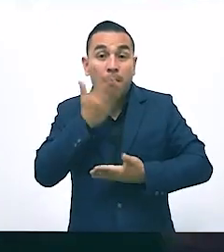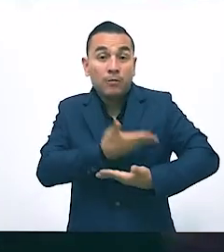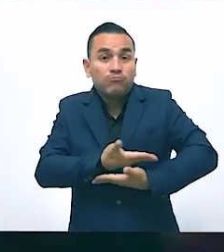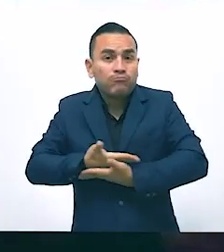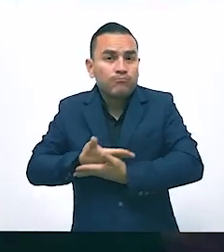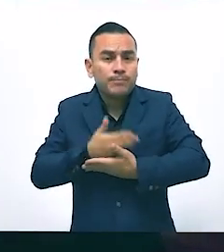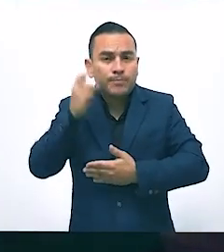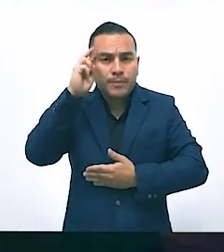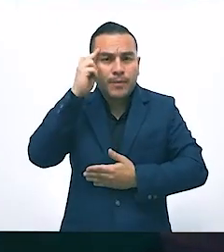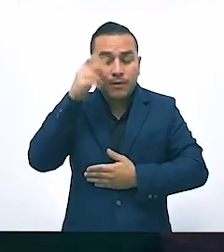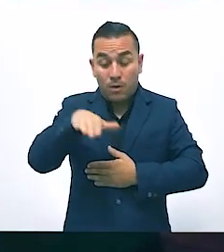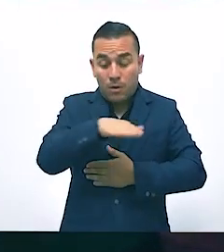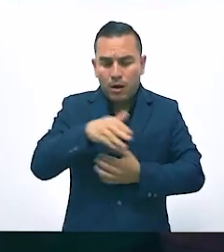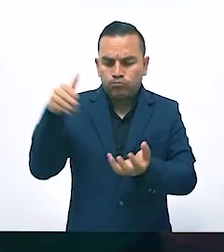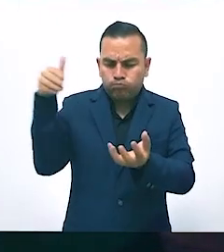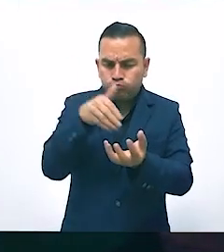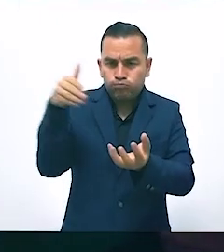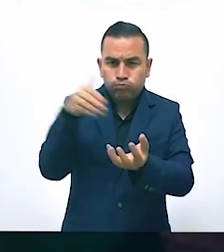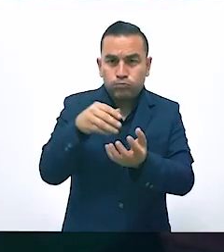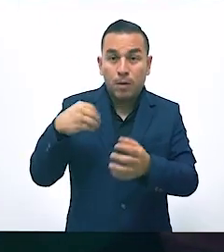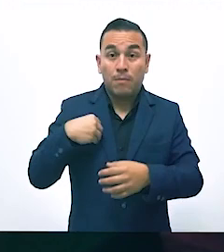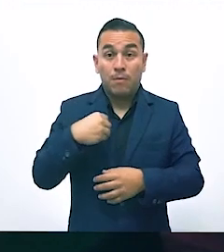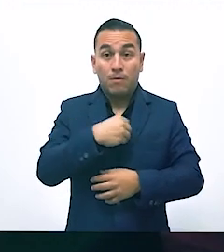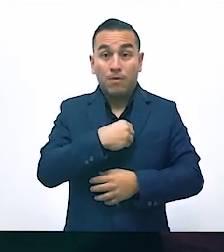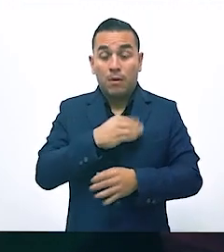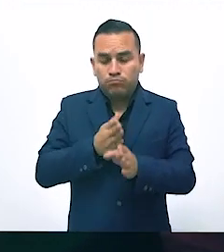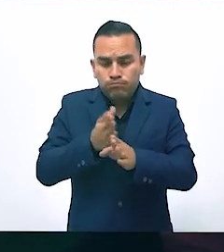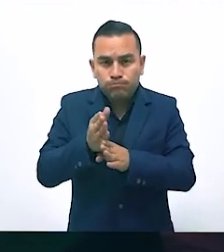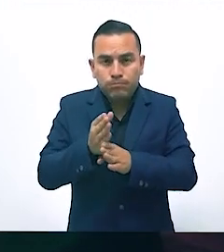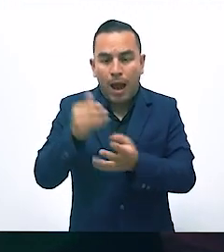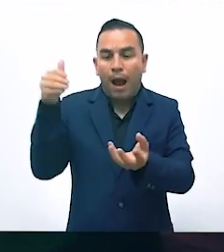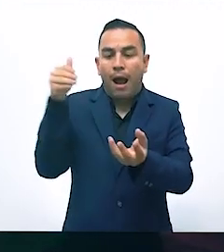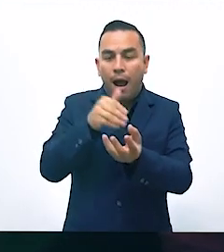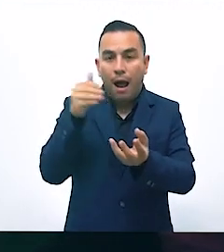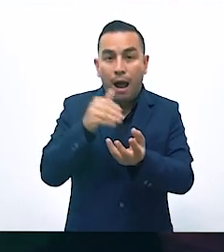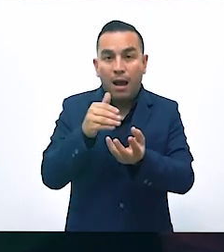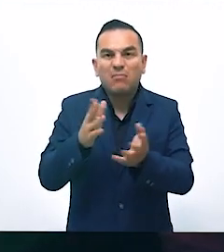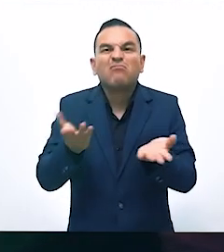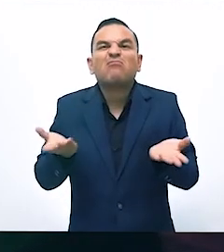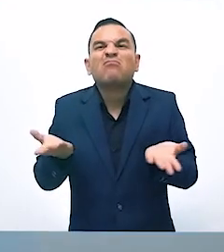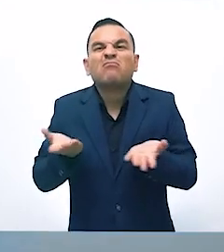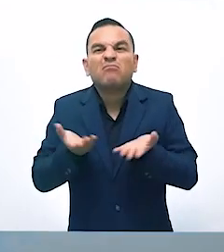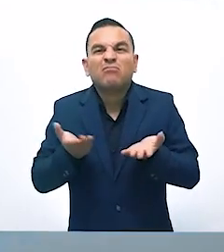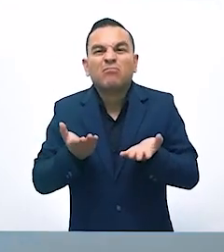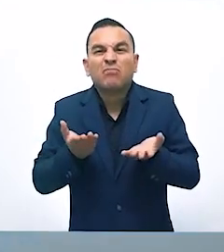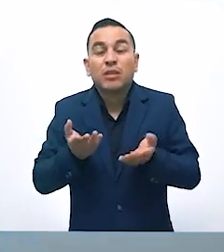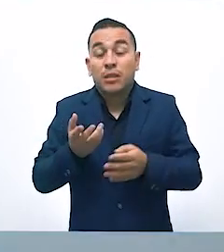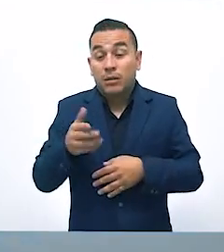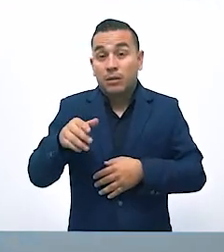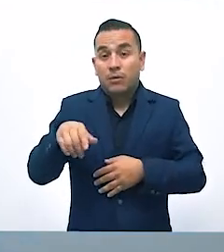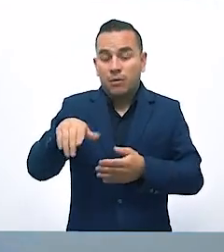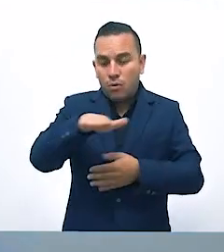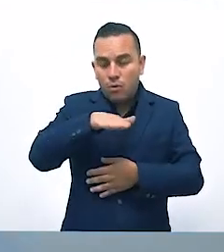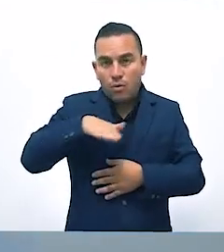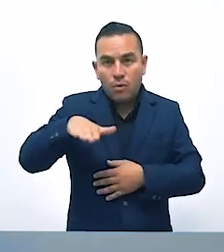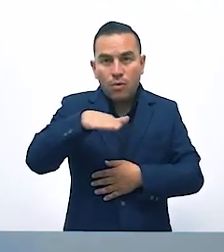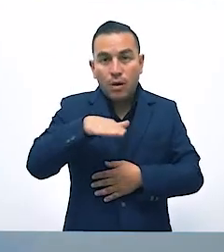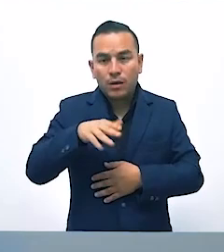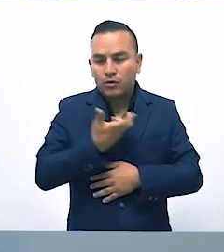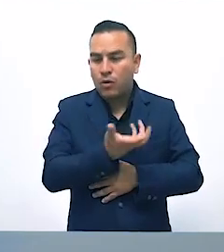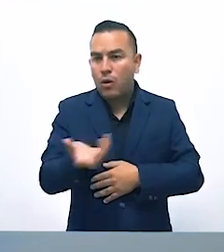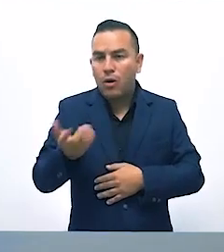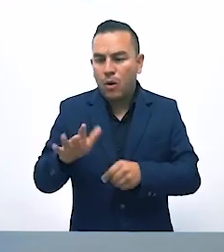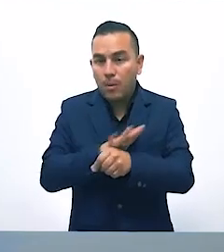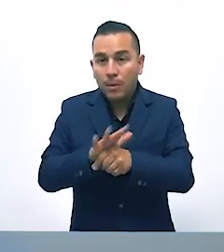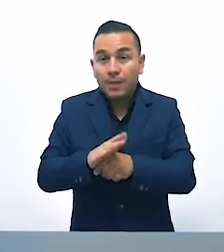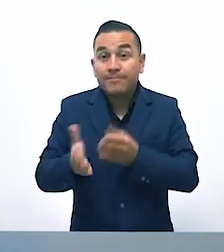Servirá como un centro de formación para profesionales de la salud de todo el país y brindará en un solo lugar todos los